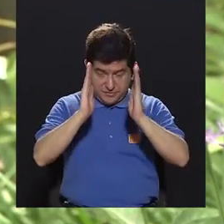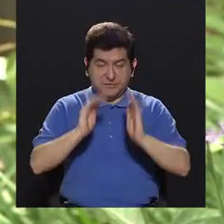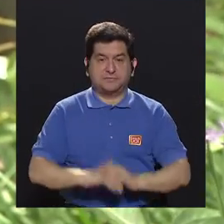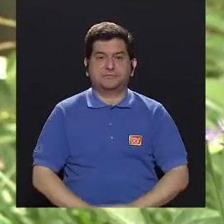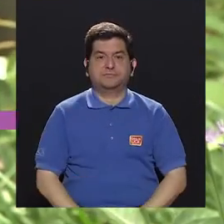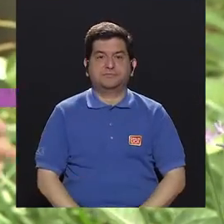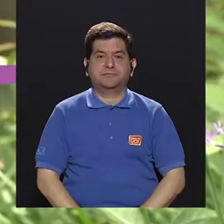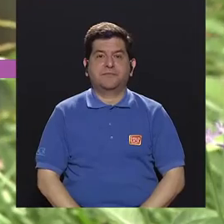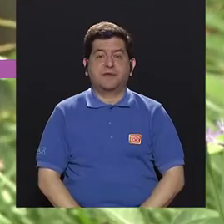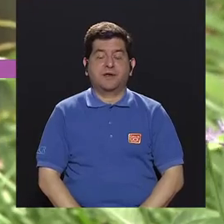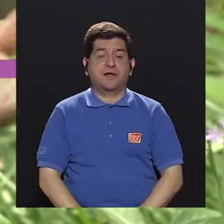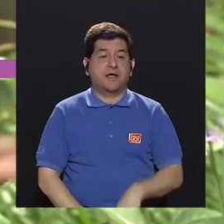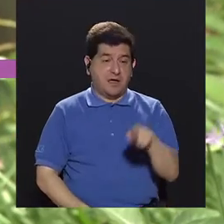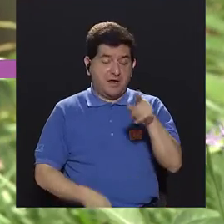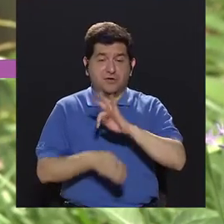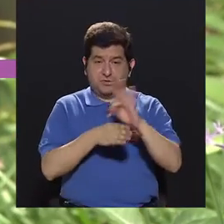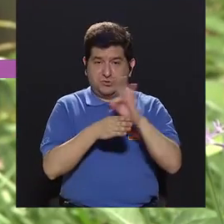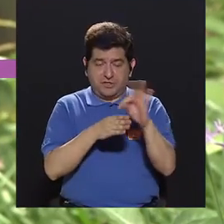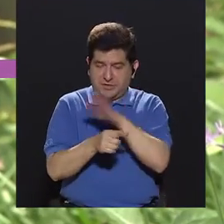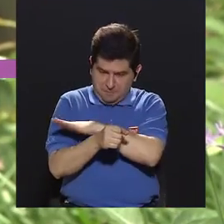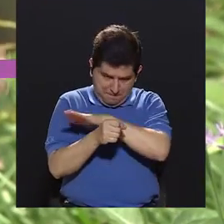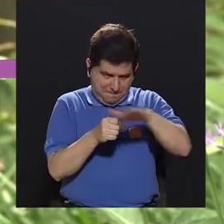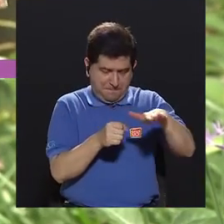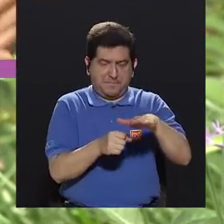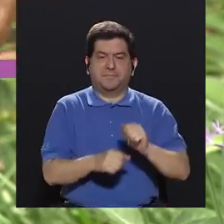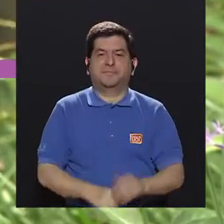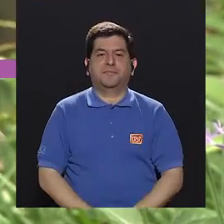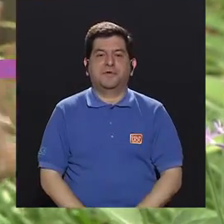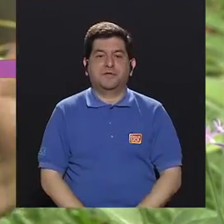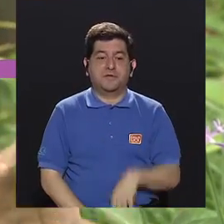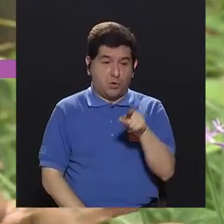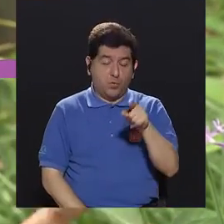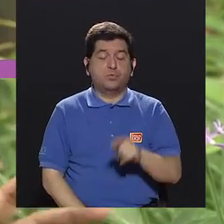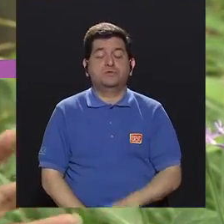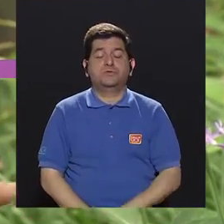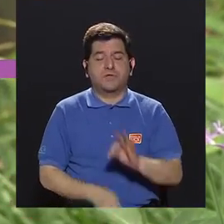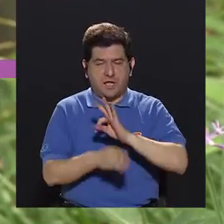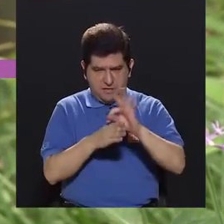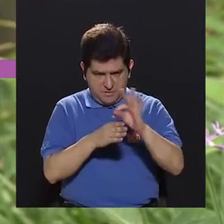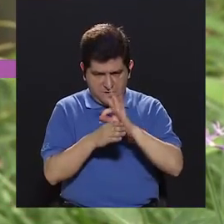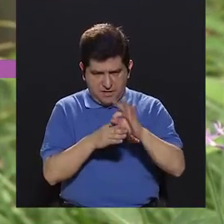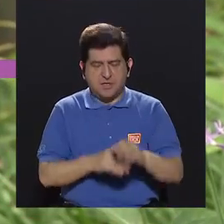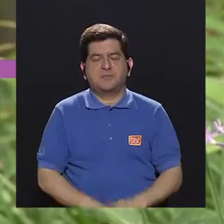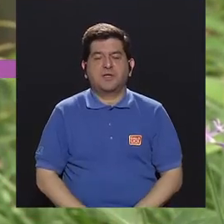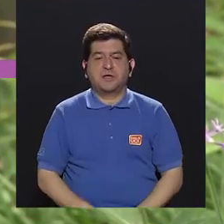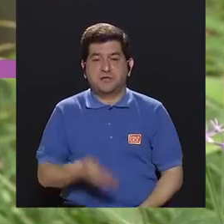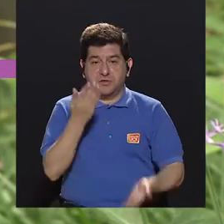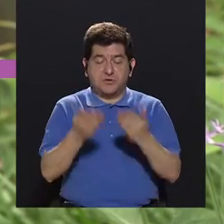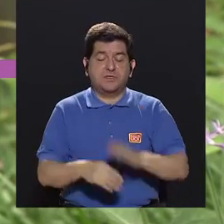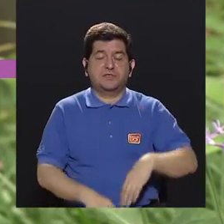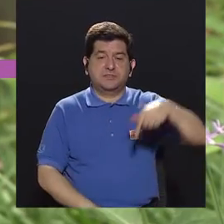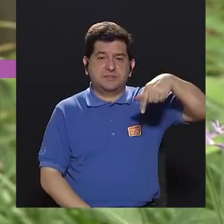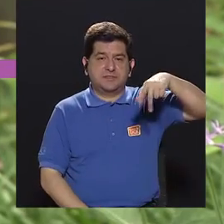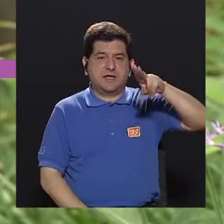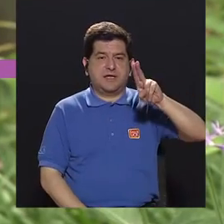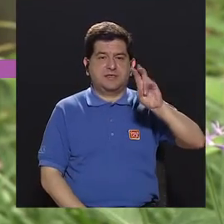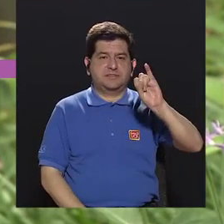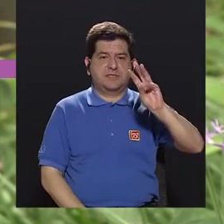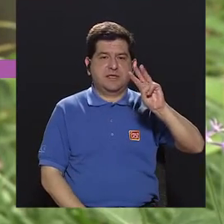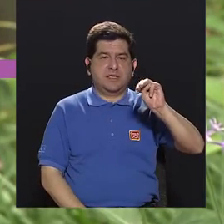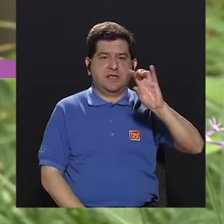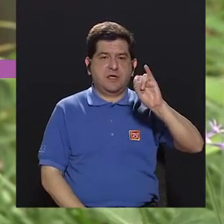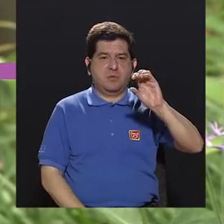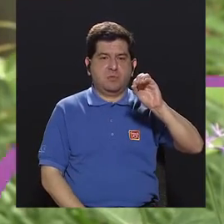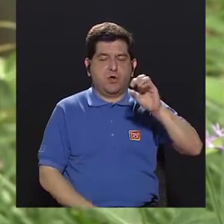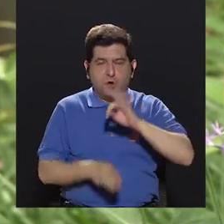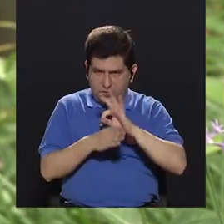les dan el tratamiento muy integral y les dicen no vas a hacer ese tratamiento, te vamos a dar quimioterapia y todo, pero te invitamos